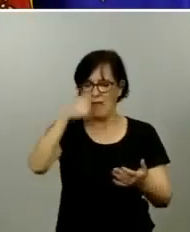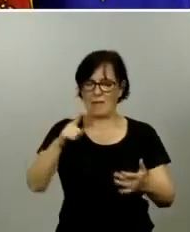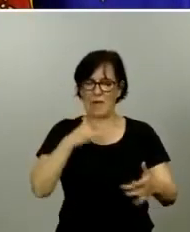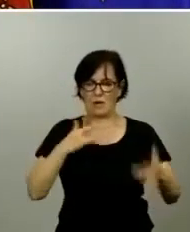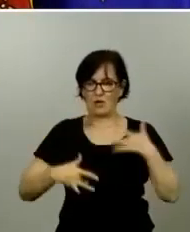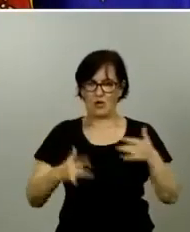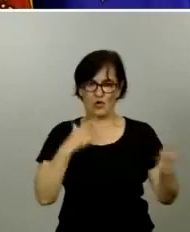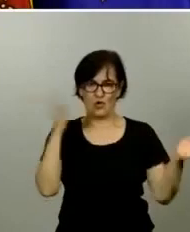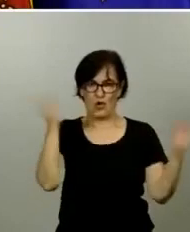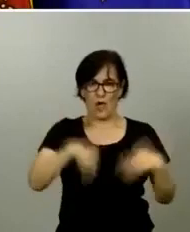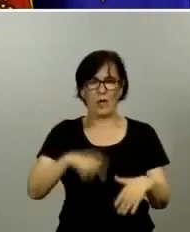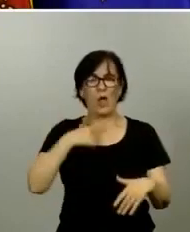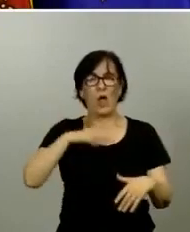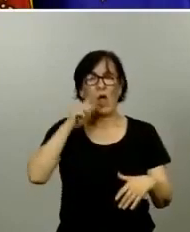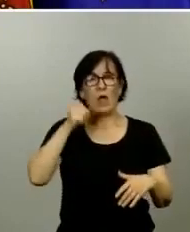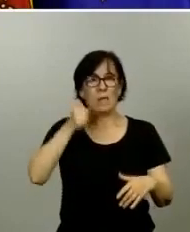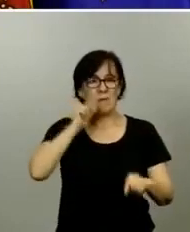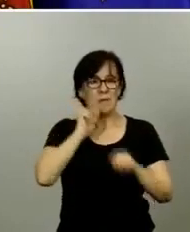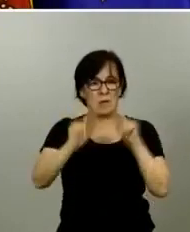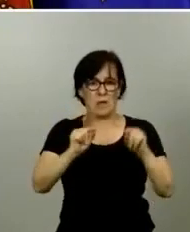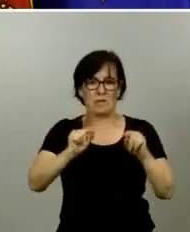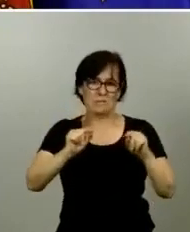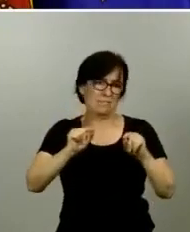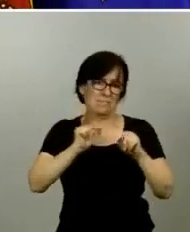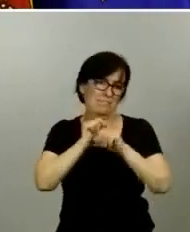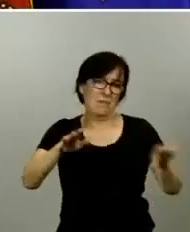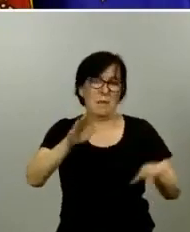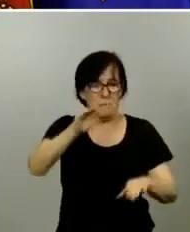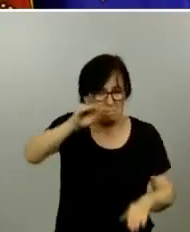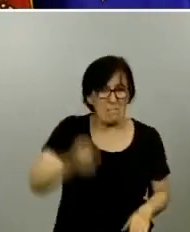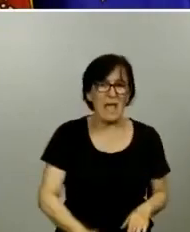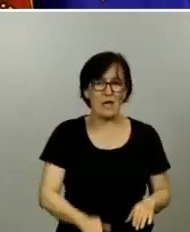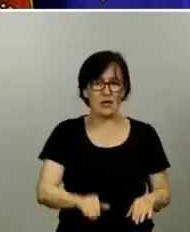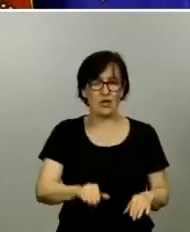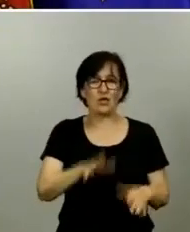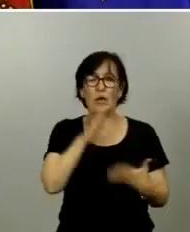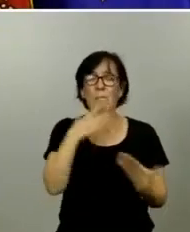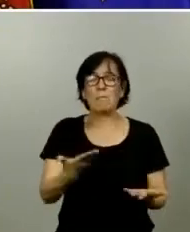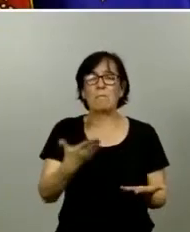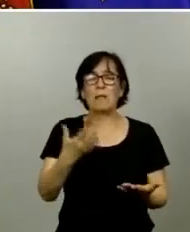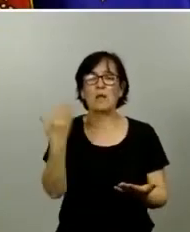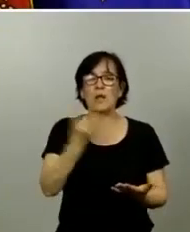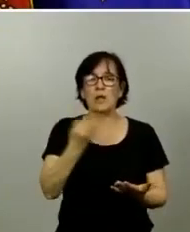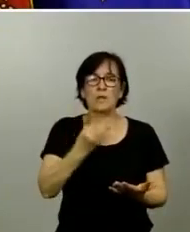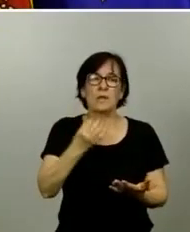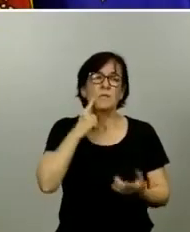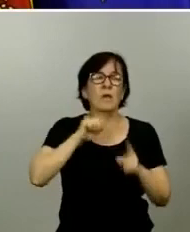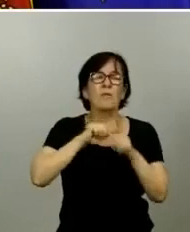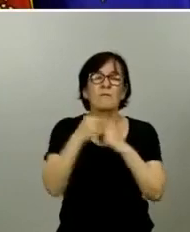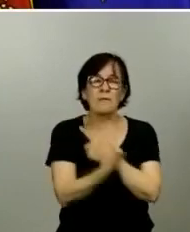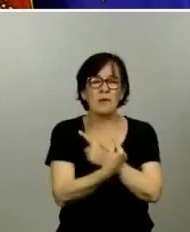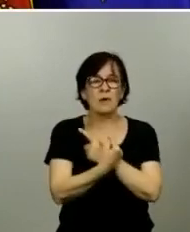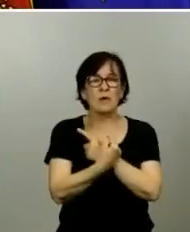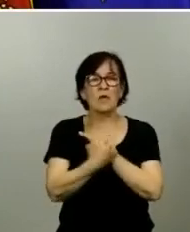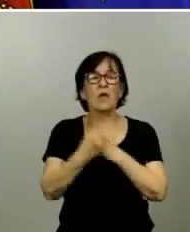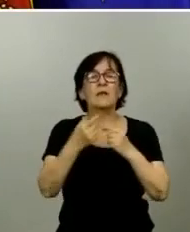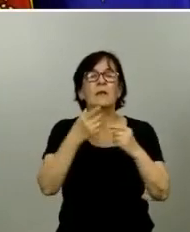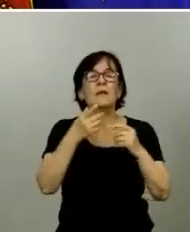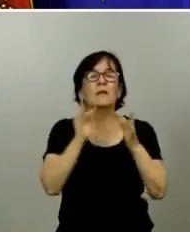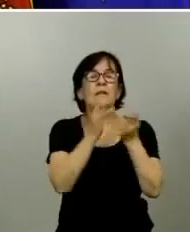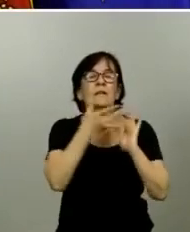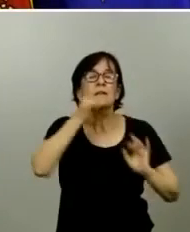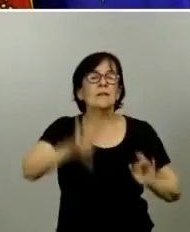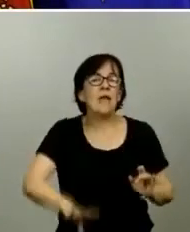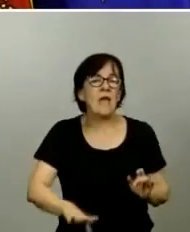tienen menor carga viral transmiten menos eso es cierto pero tenemos otros factores como son el tipo de contactos la frecuencia de los